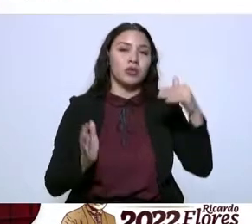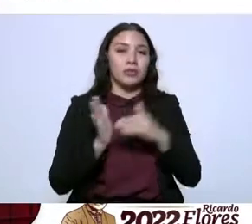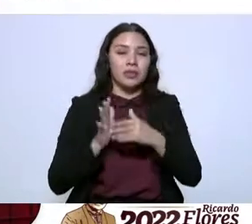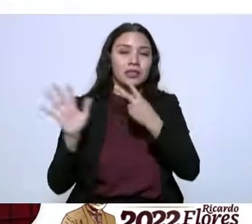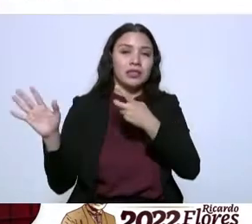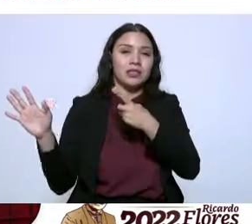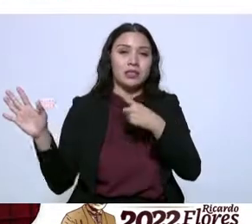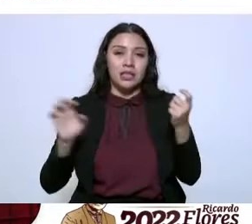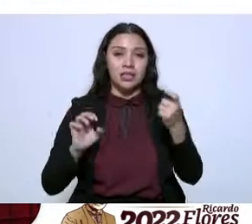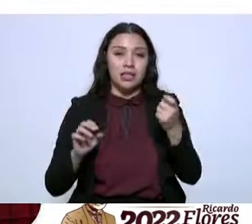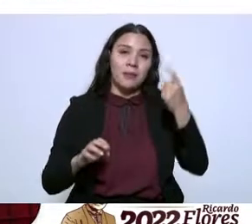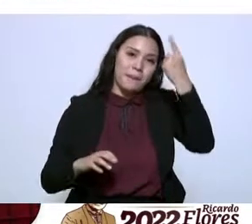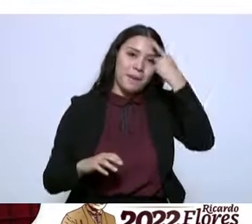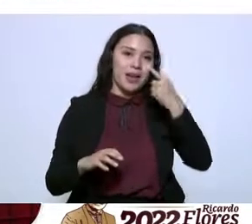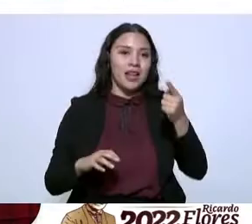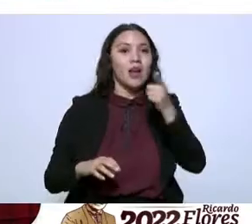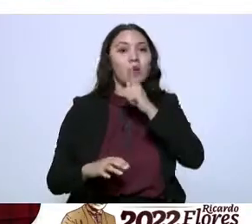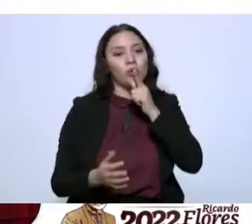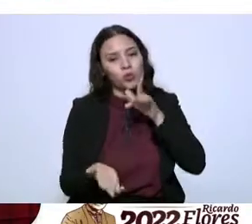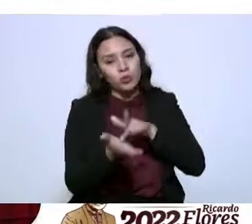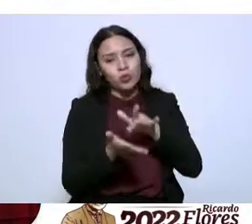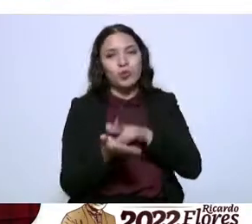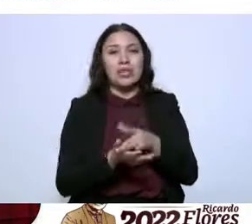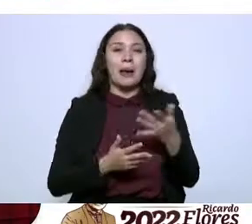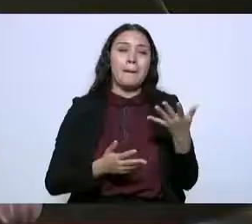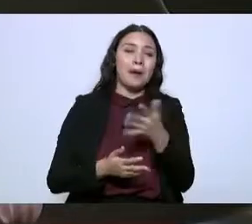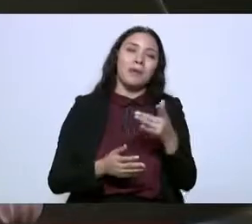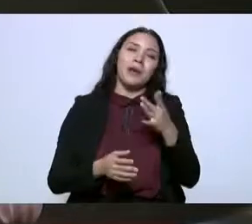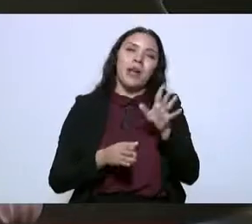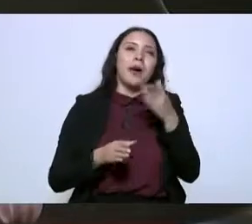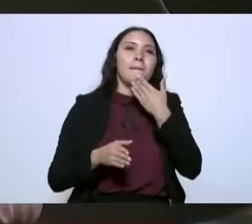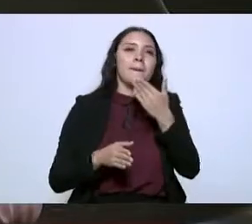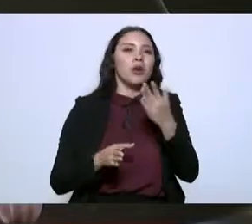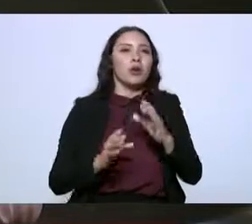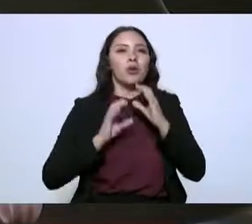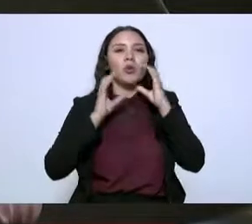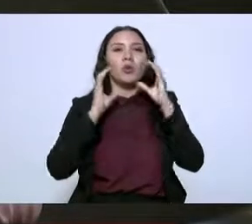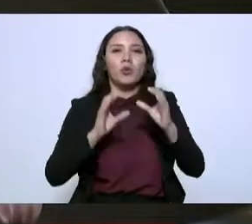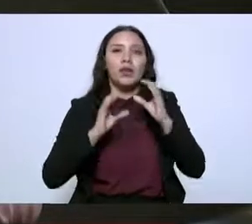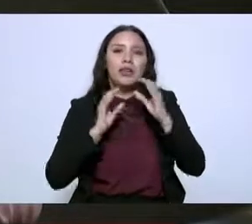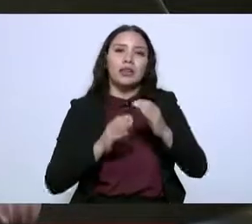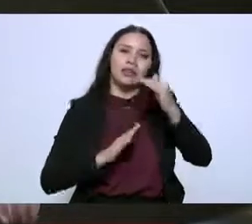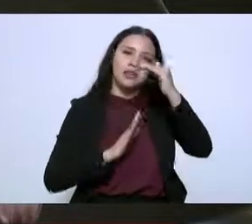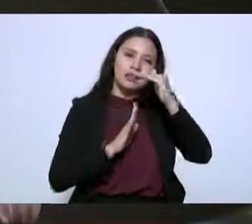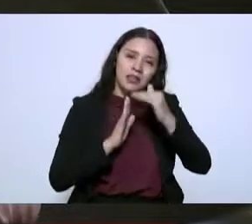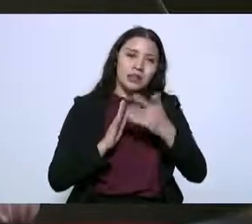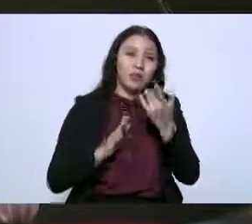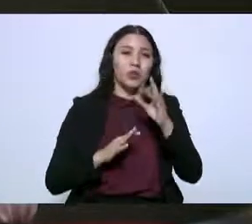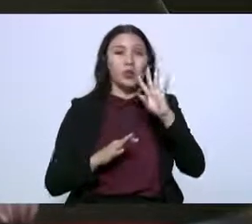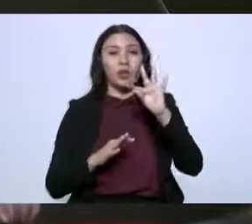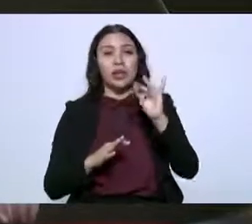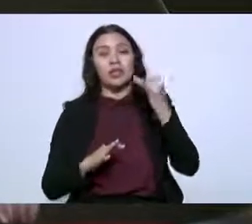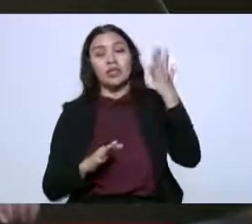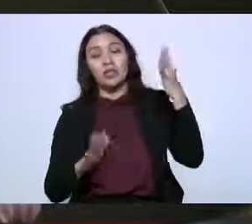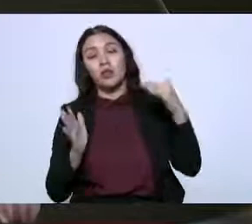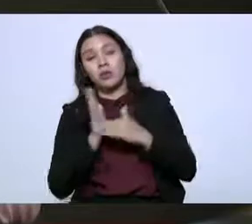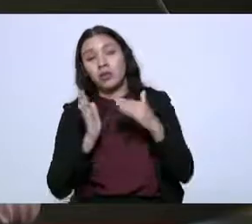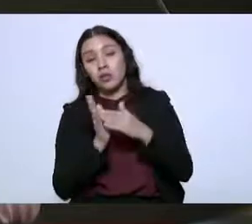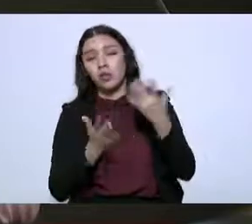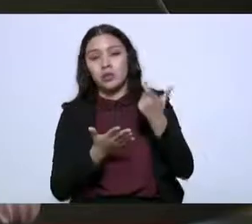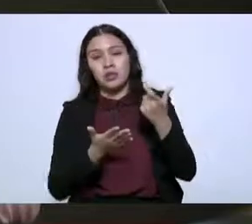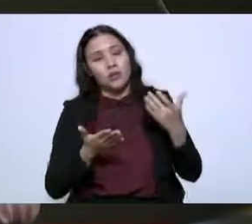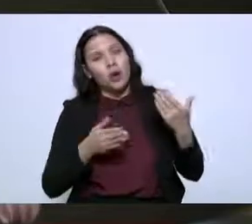megawatts hora, que representa un ahorro para ellos en el orden de los 45 millones de pesos.